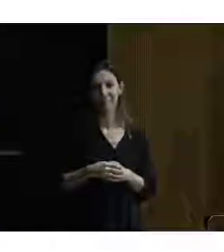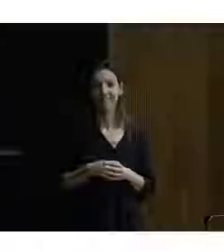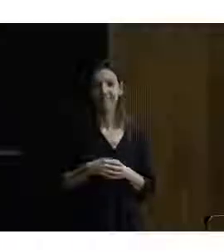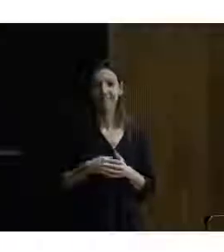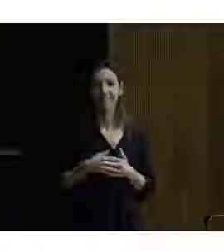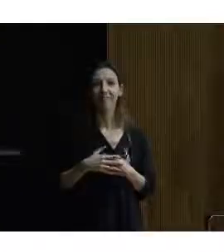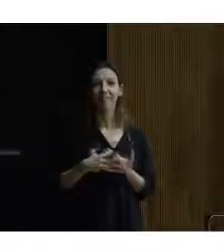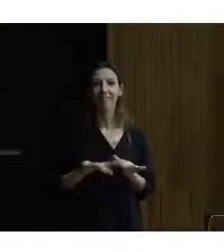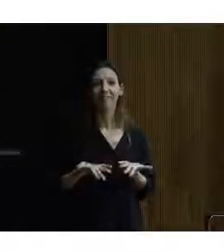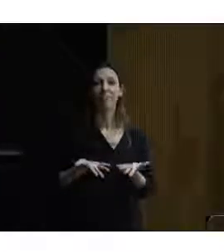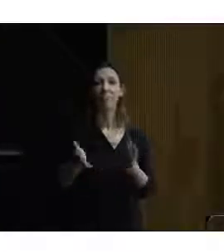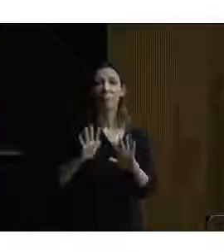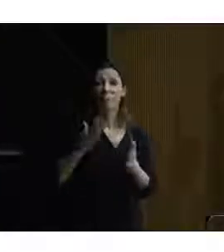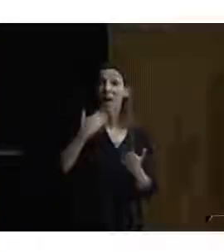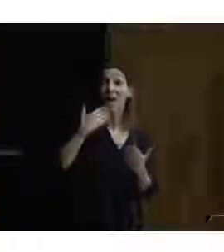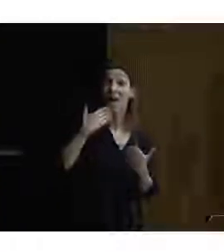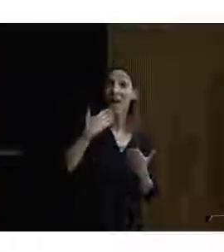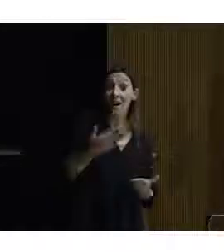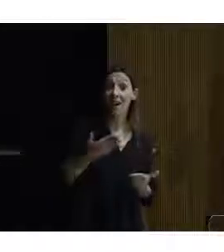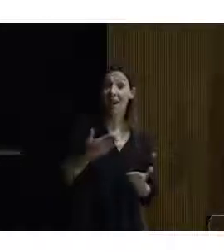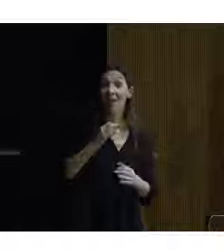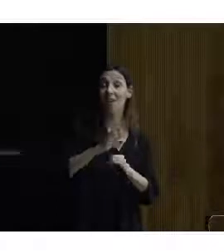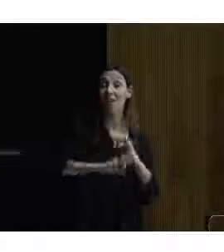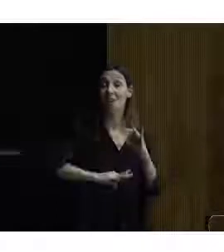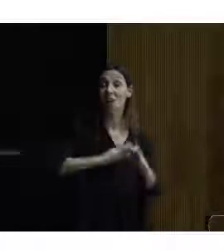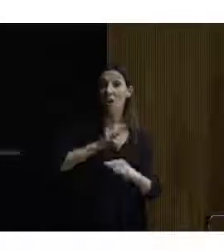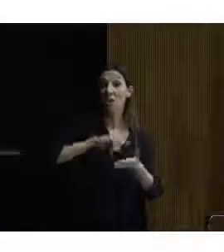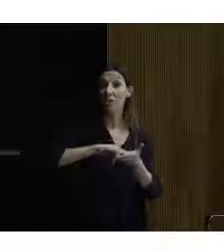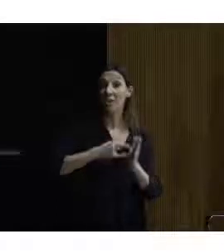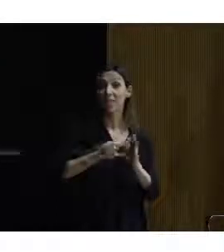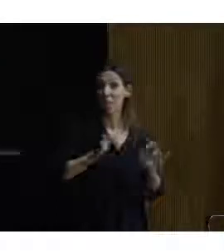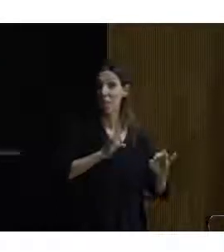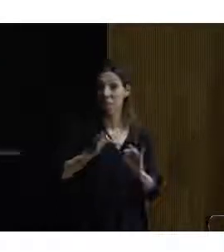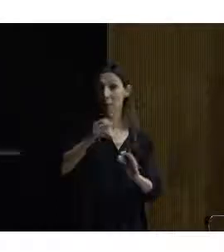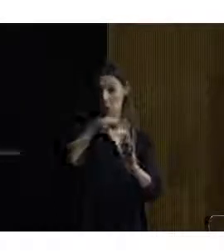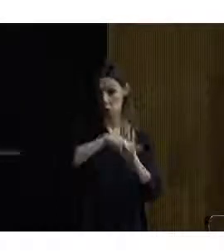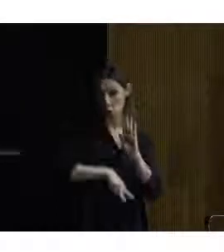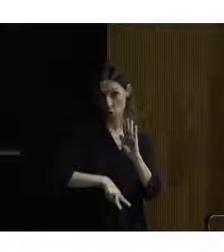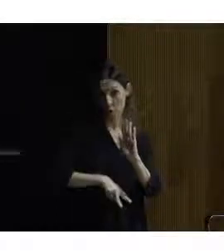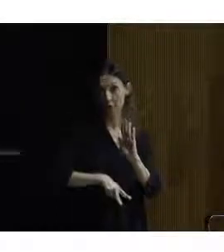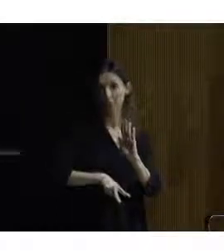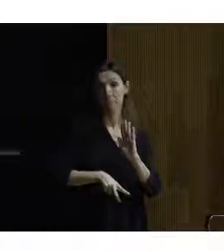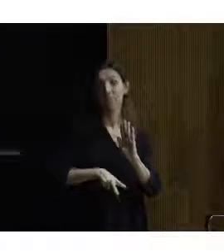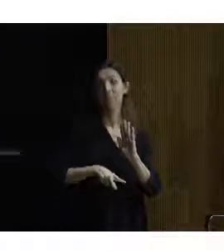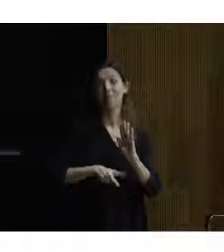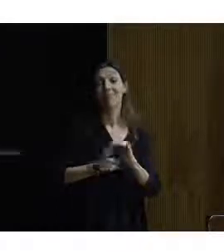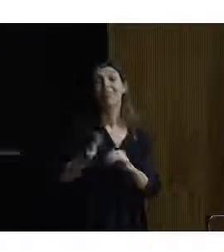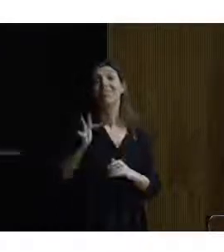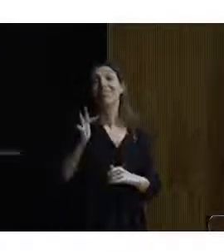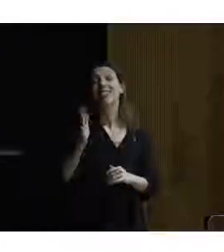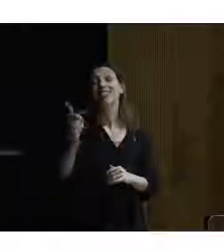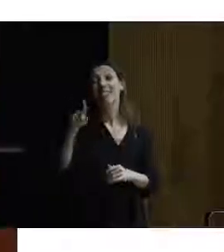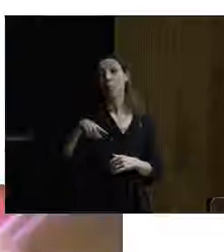No solamente tengo que dar las gracias al órgano técnico que ha preparado esta norma, sino felicitarles, lógicamente,